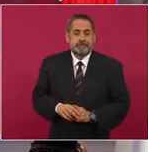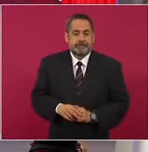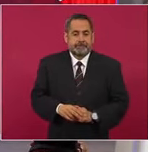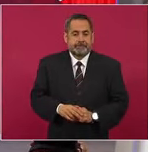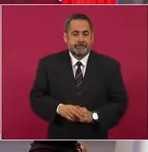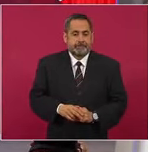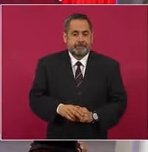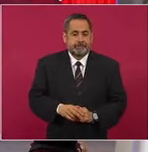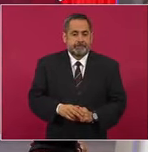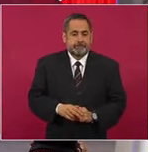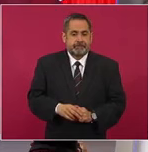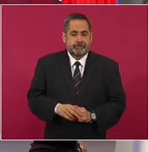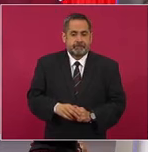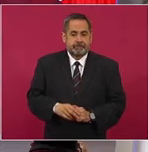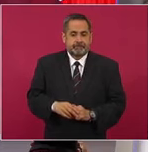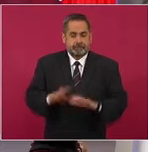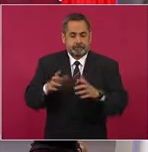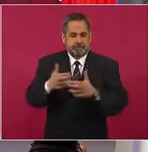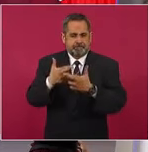del banco,